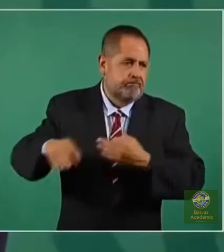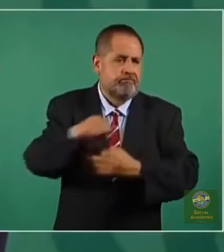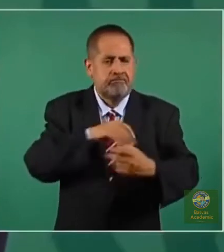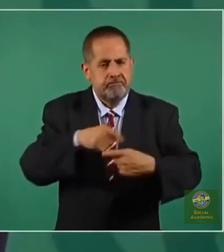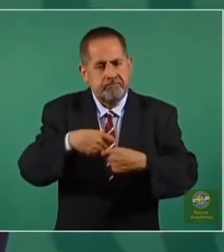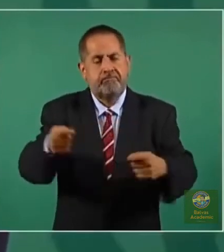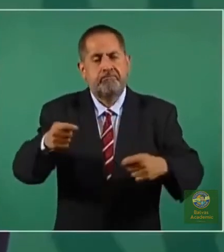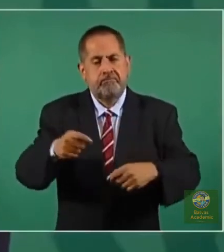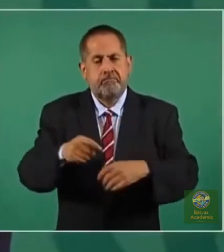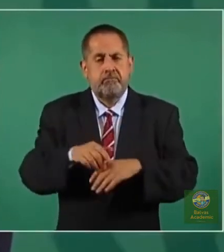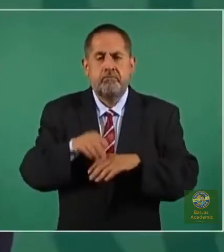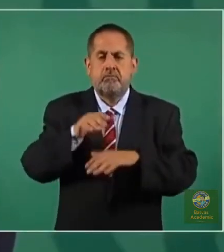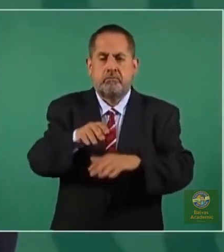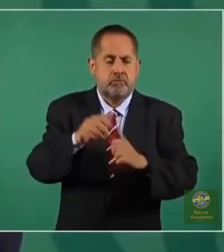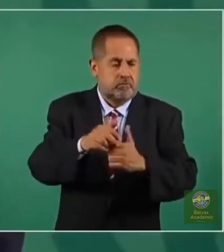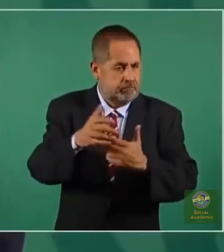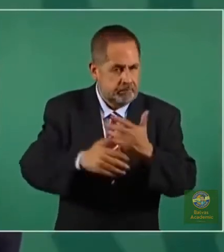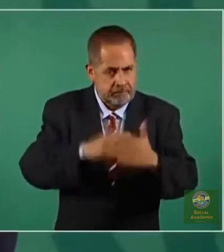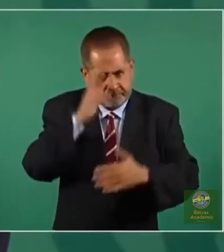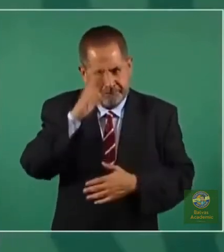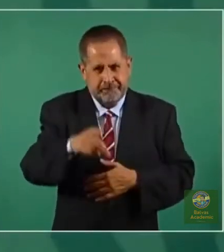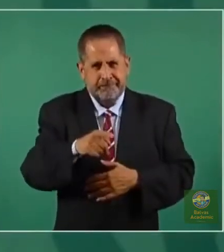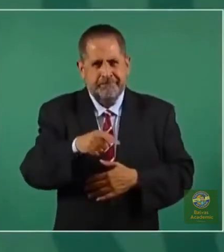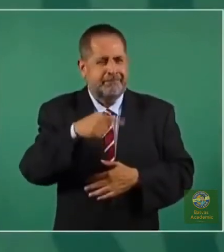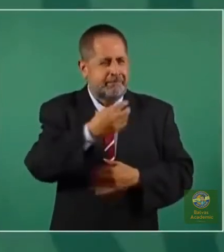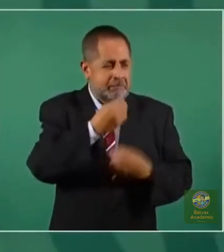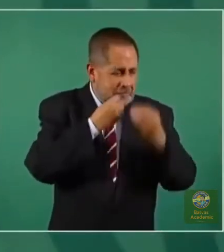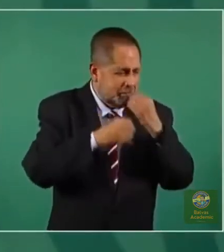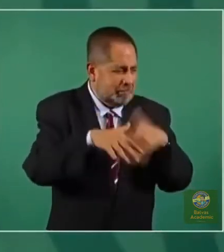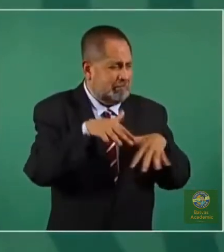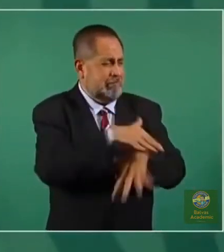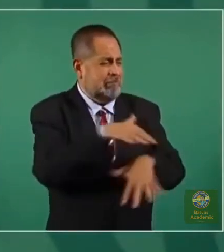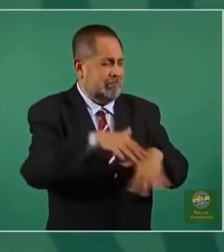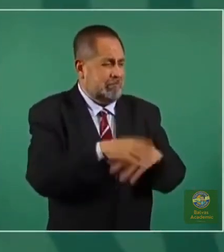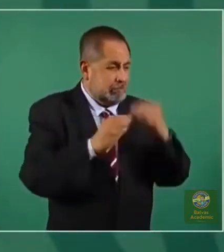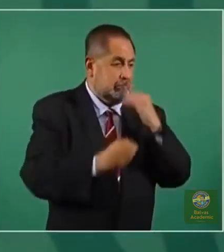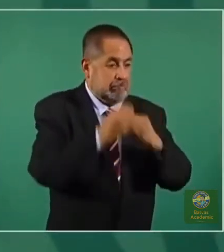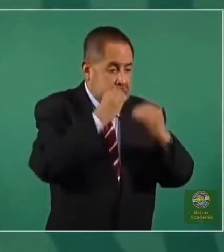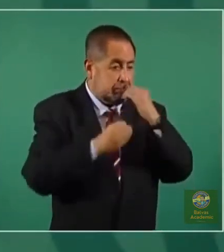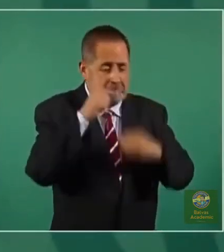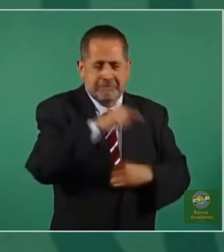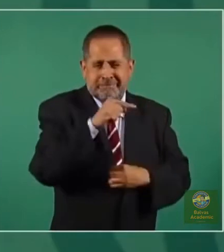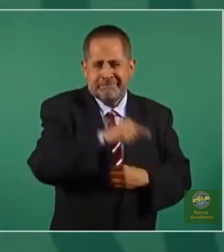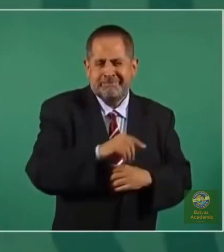respetuosamente no consumir productos chatarra,